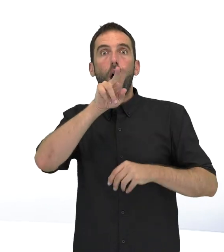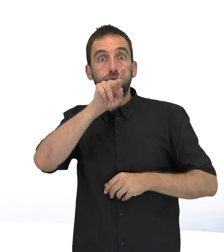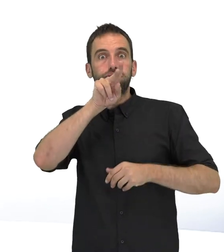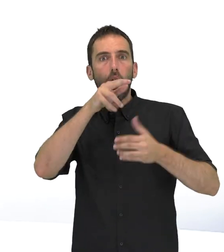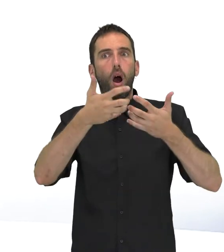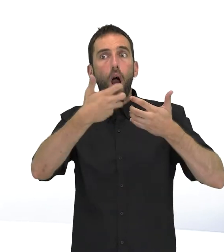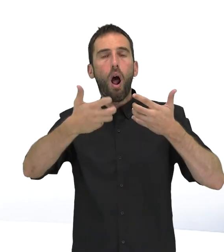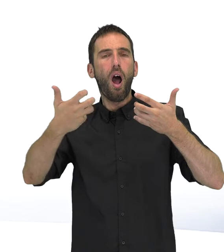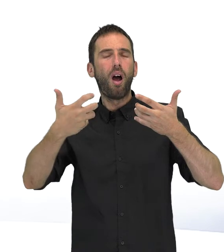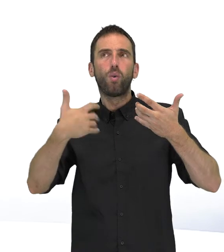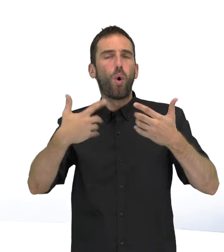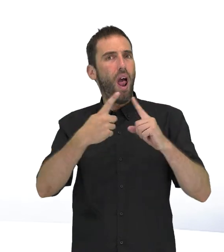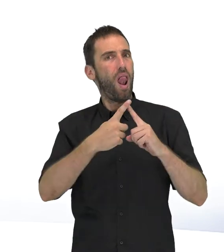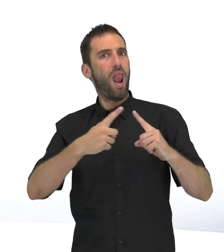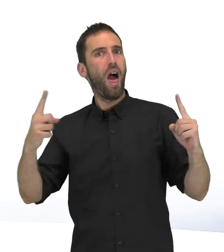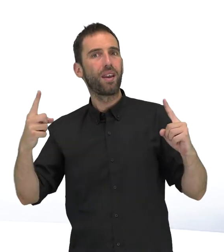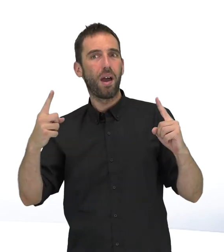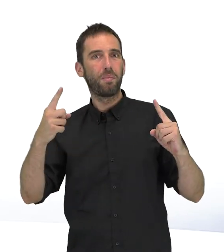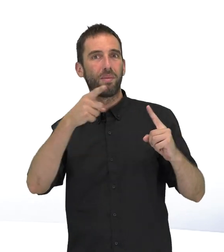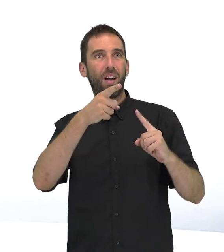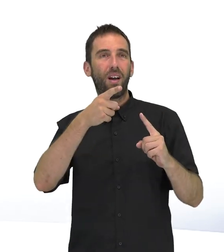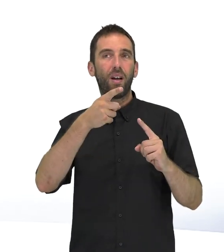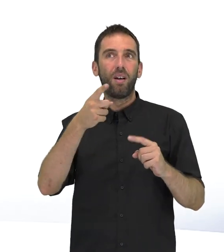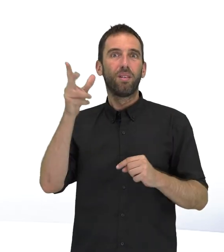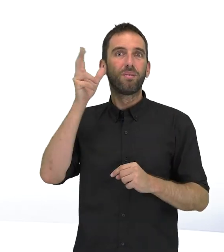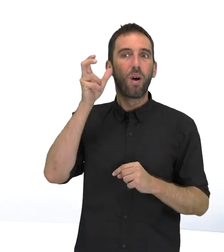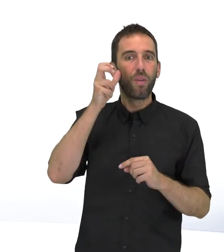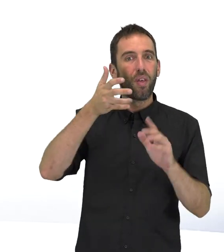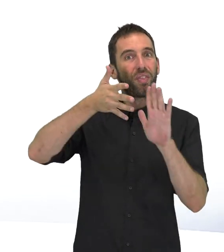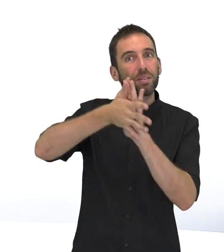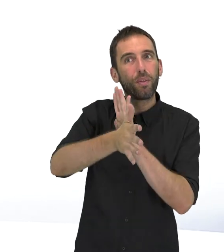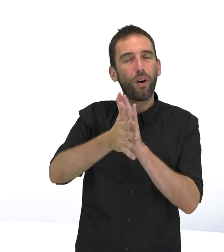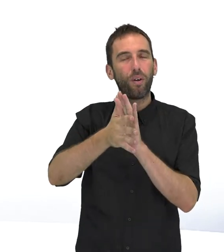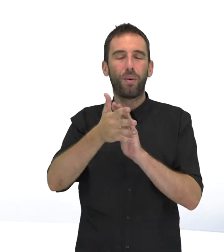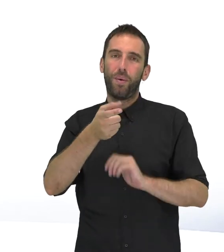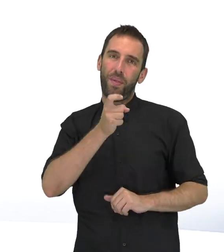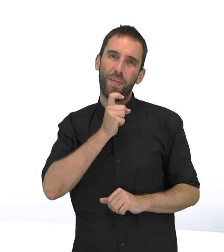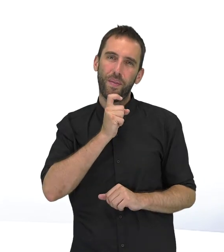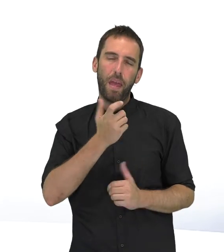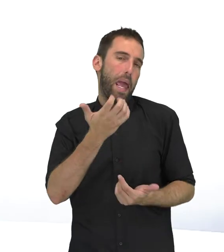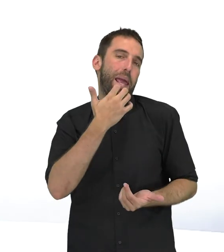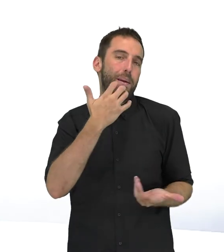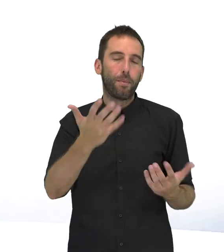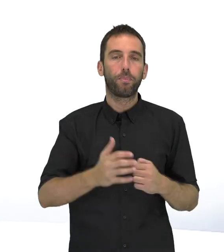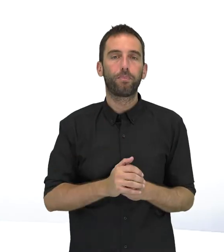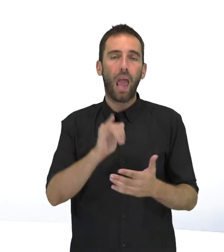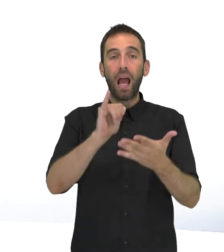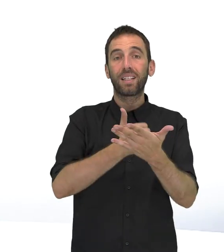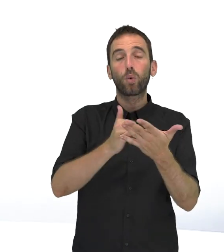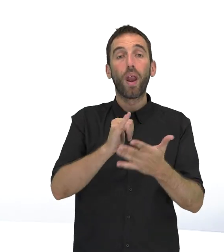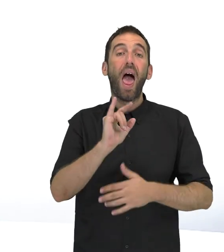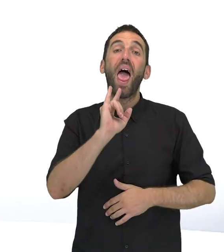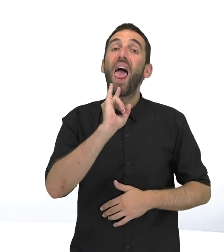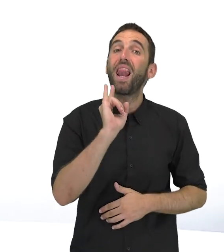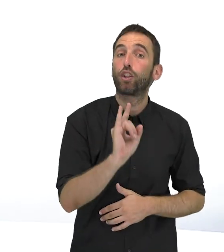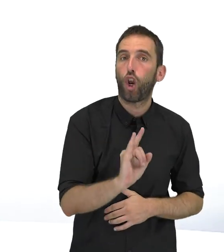demasiado larga como para incluirla en una locución o para audiodescribirla. Vamos a poner un ejemplo. Si en